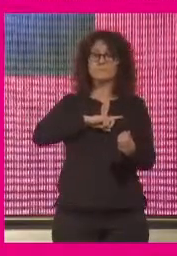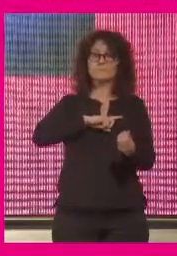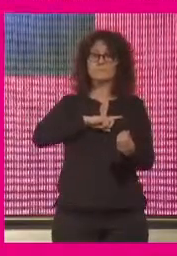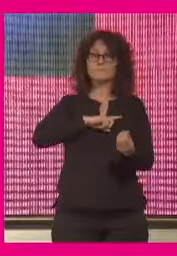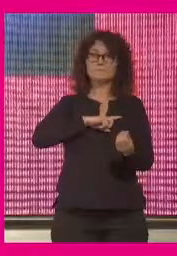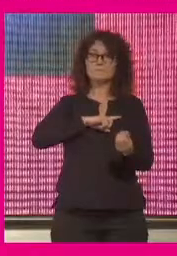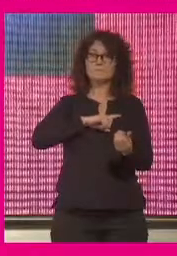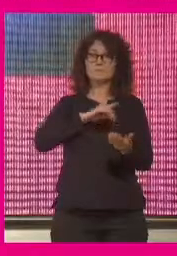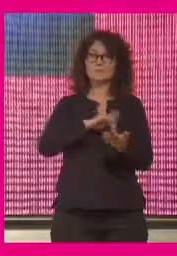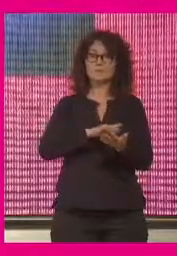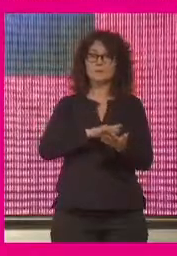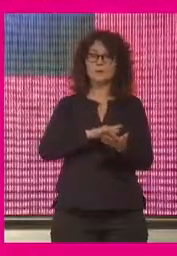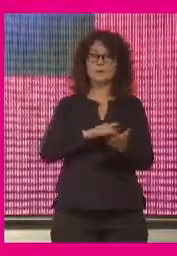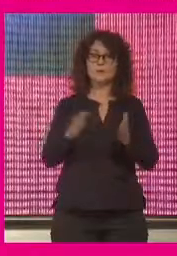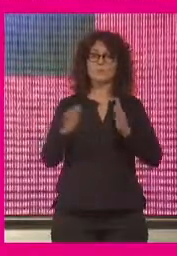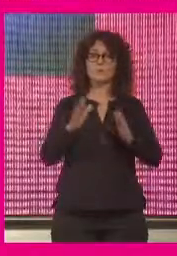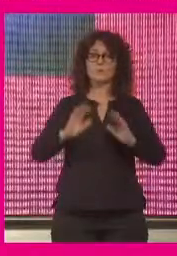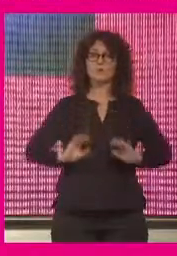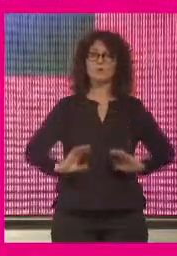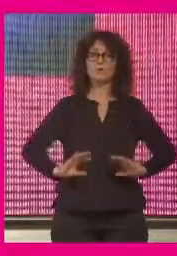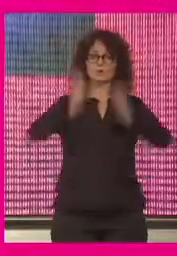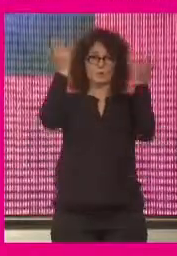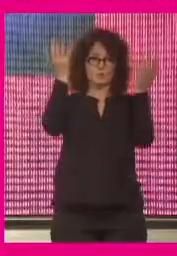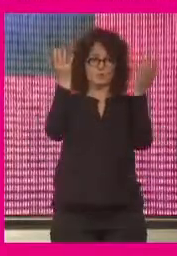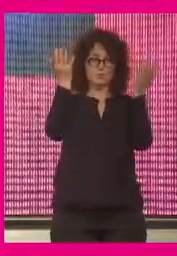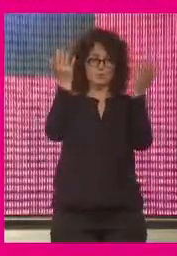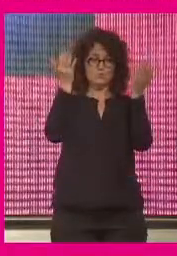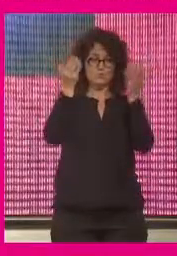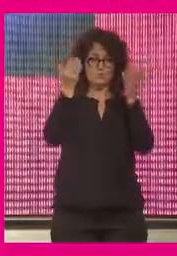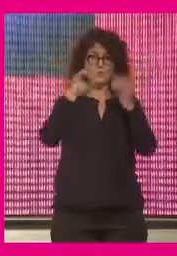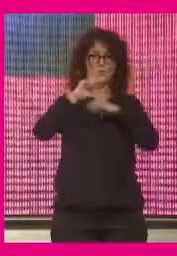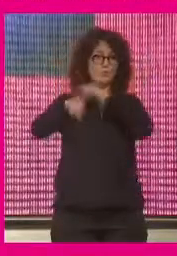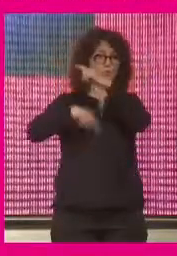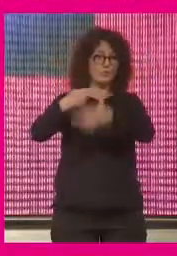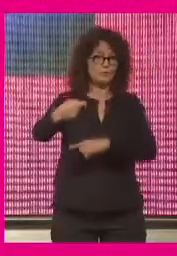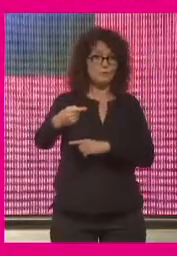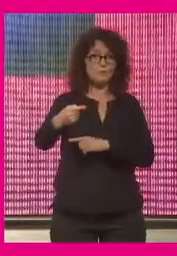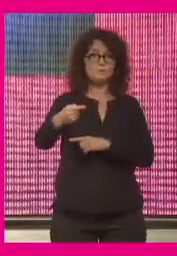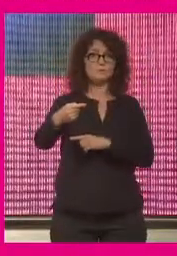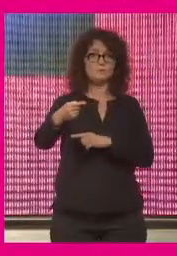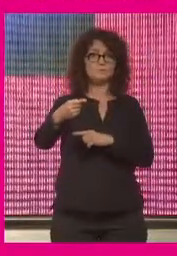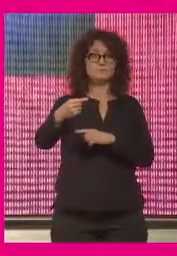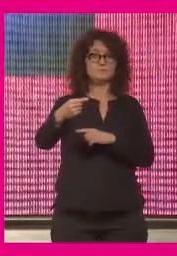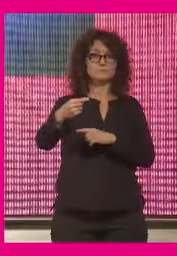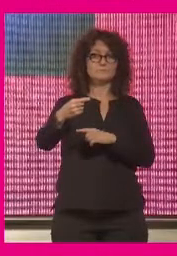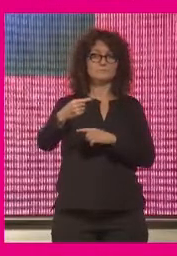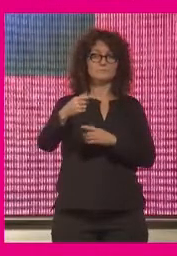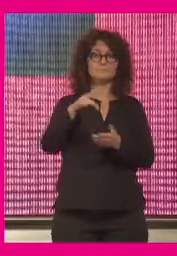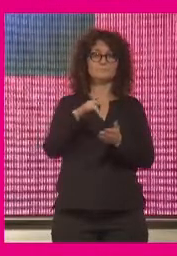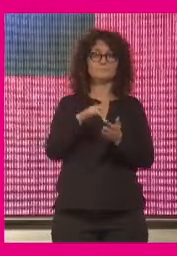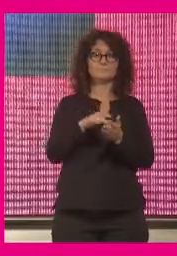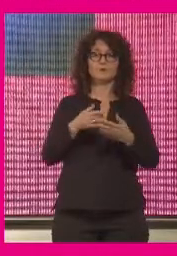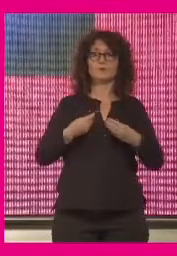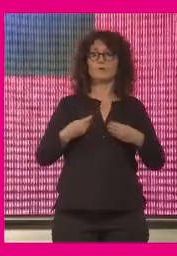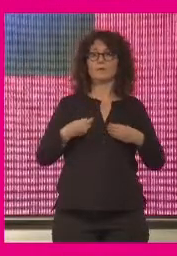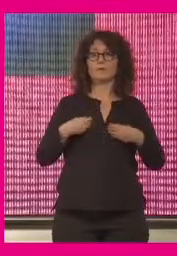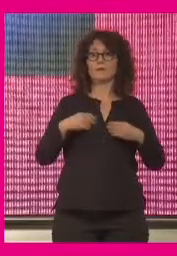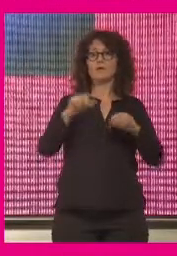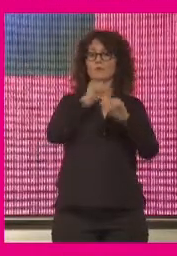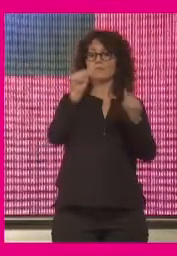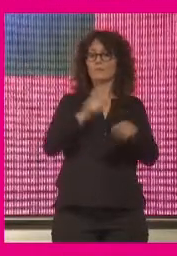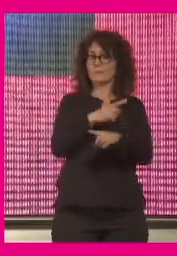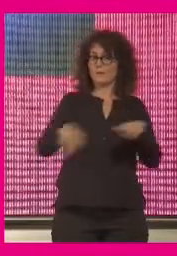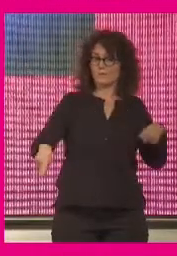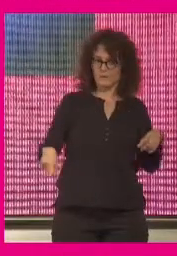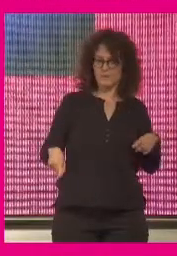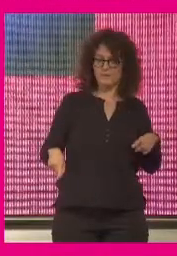revolución y probablemente después el mundo que nos encontremos lo vivamos de otra manera. Es cierto